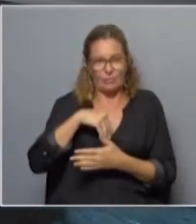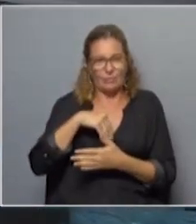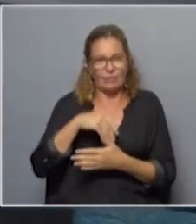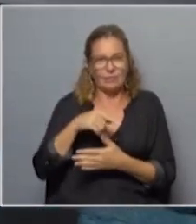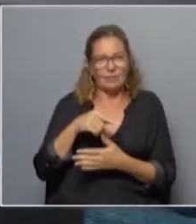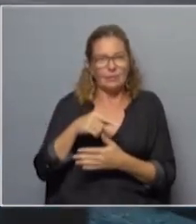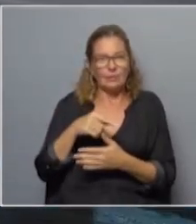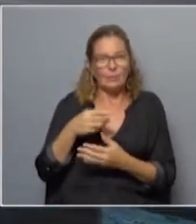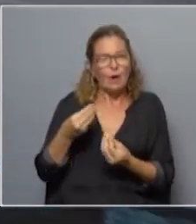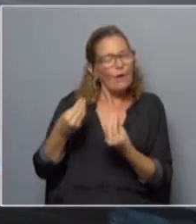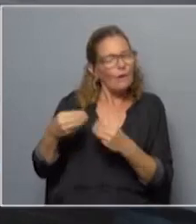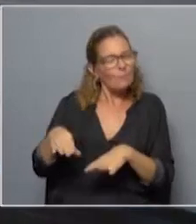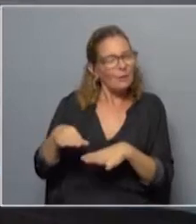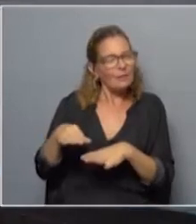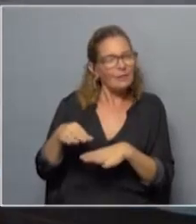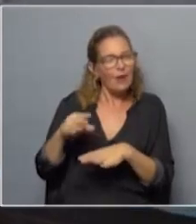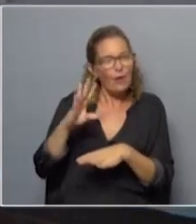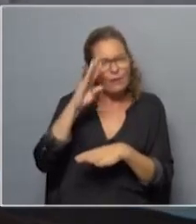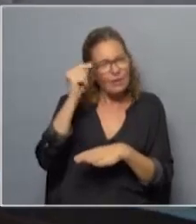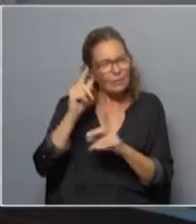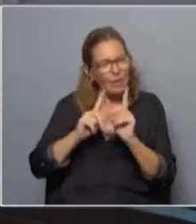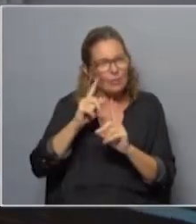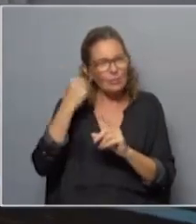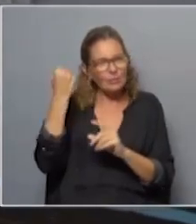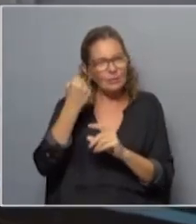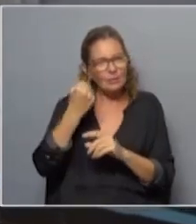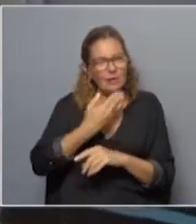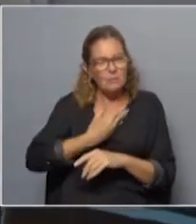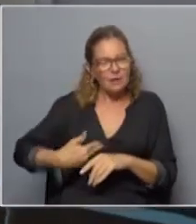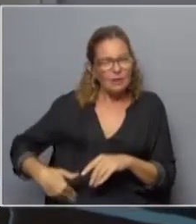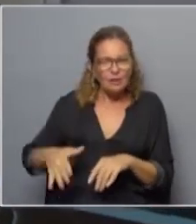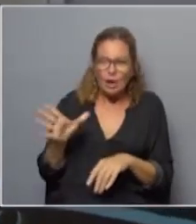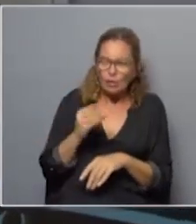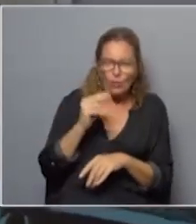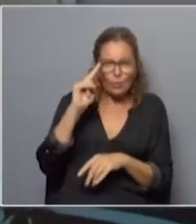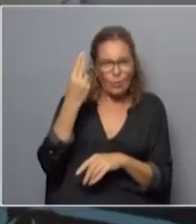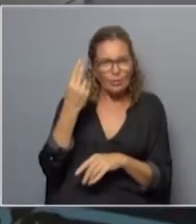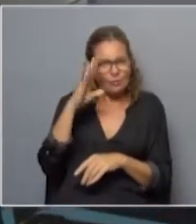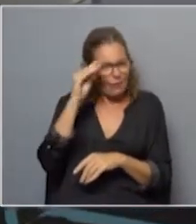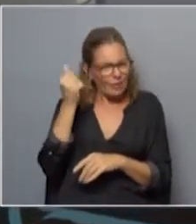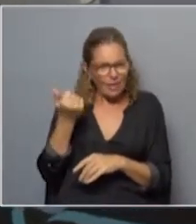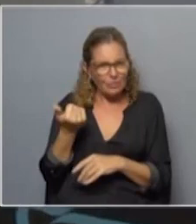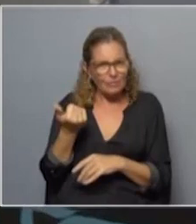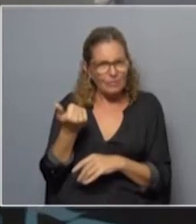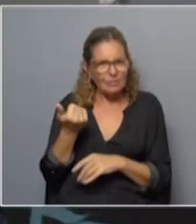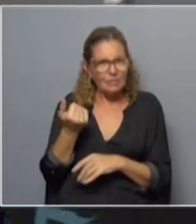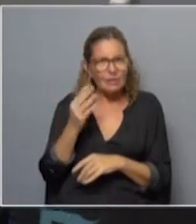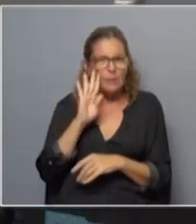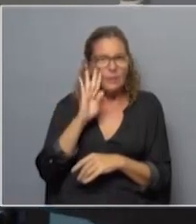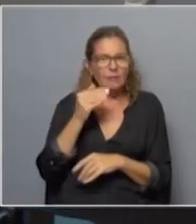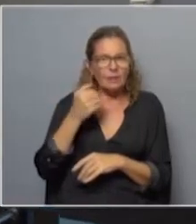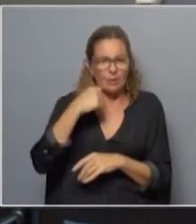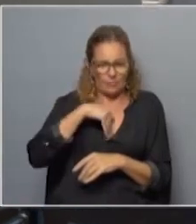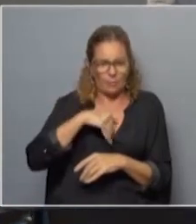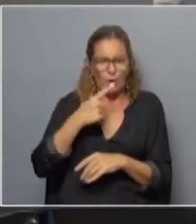lamentablemente está olvidando algo muy importante, que él es el presidente de todos los uruguayos y parece que solamente lo caminara el